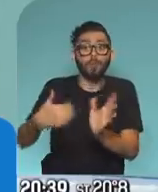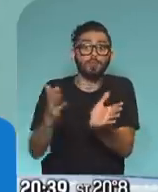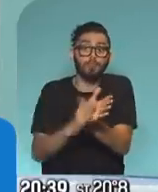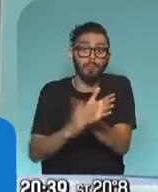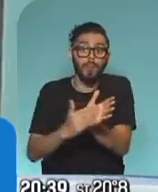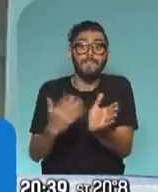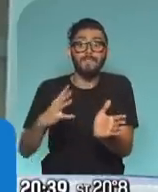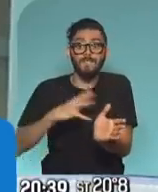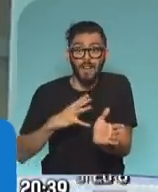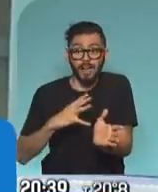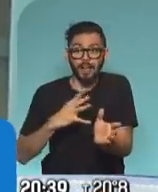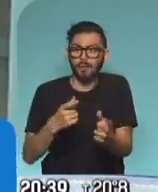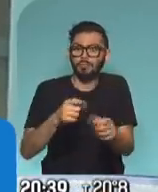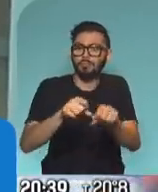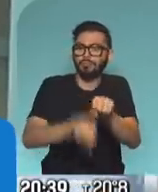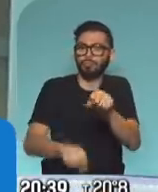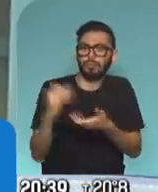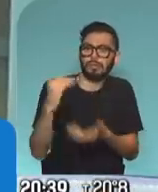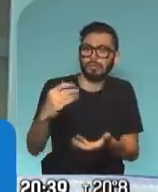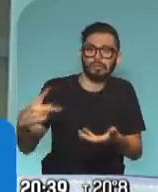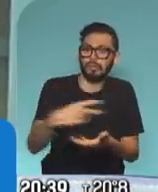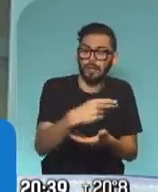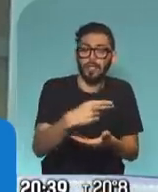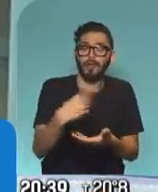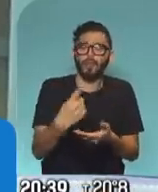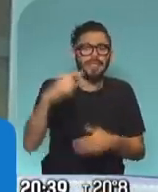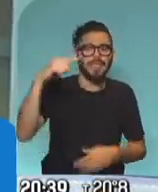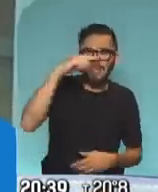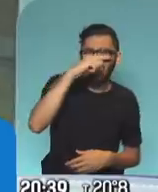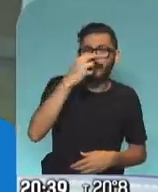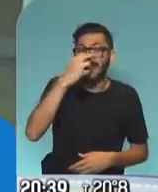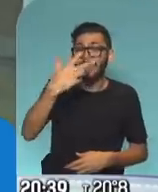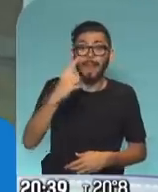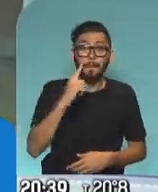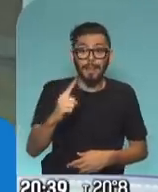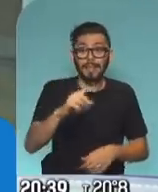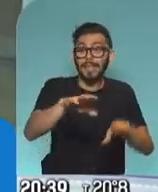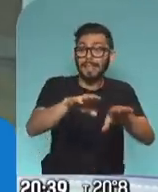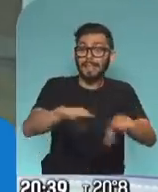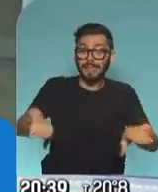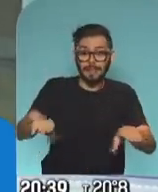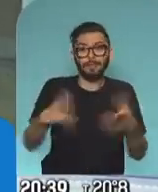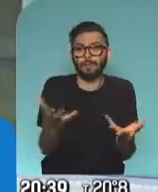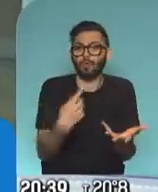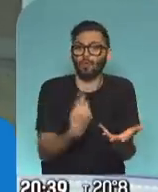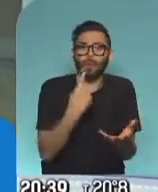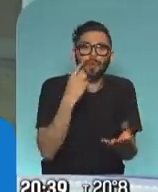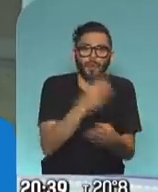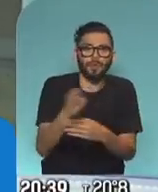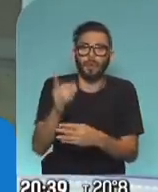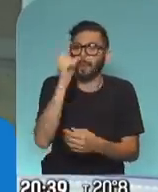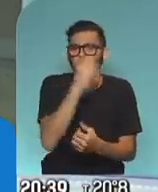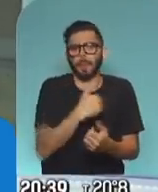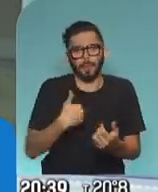nenes y esas nenas, nosotros tenemos registrados 723.000, así que es muy sencillo ir a buscarlos con un mensaje de texto a sus